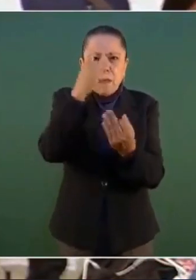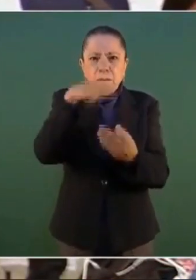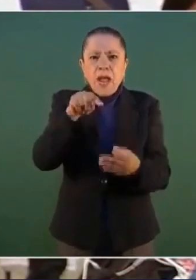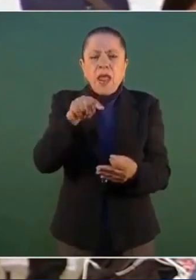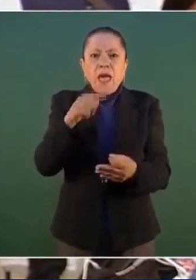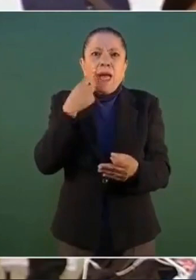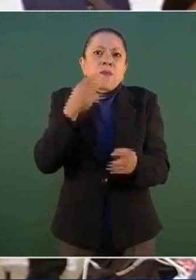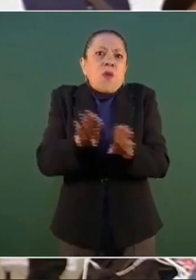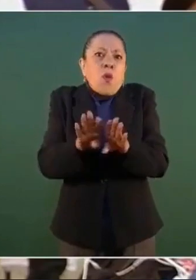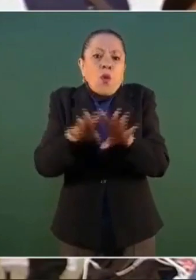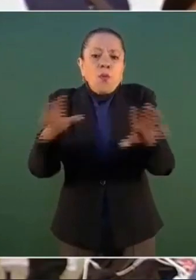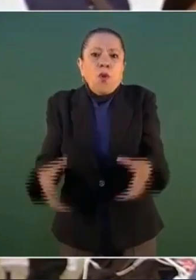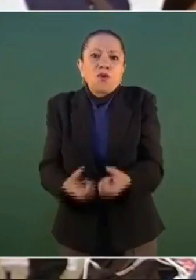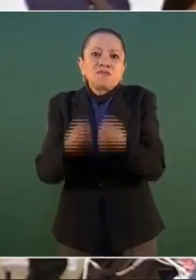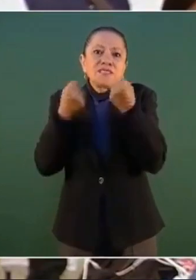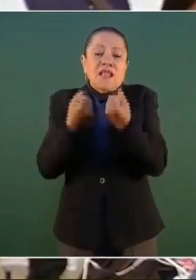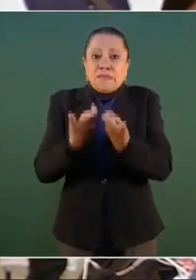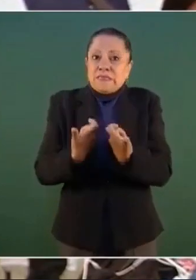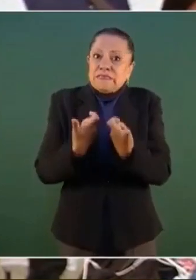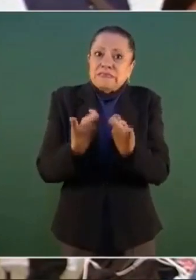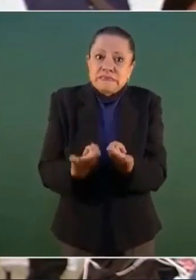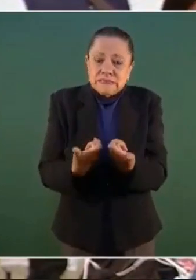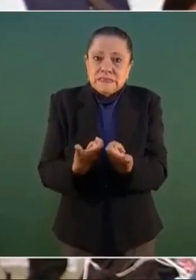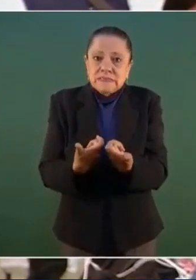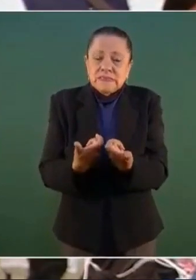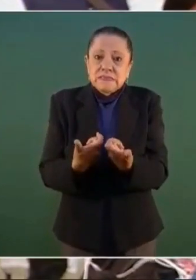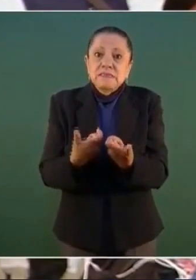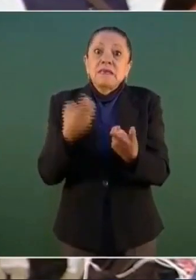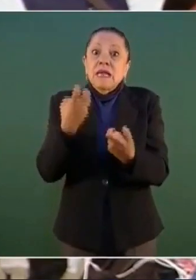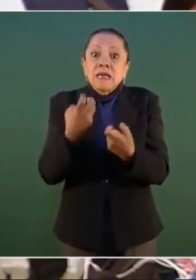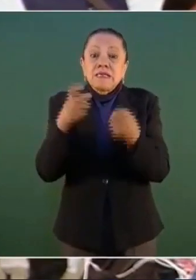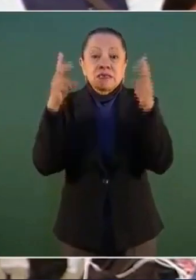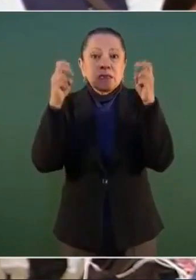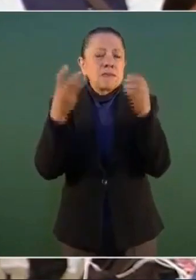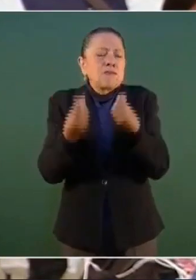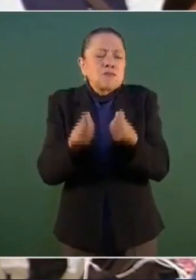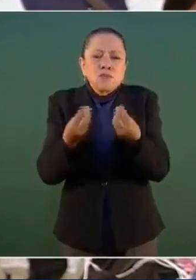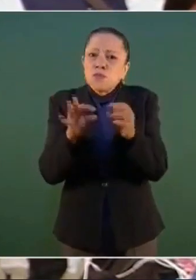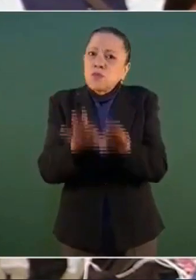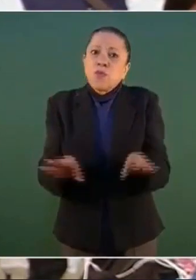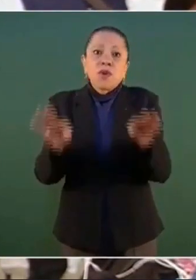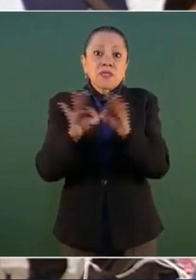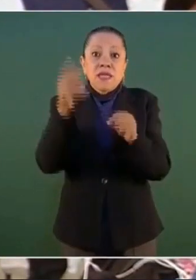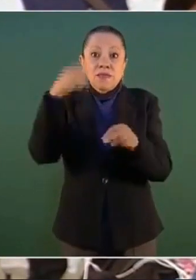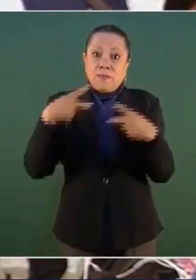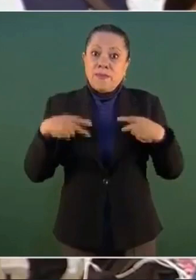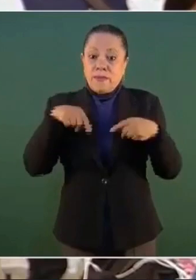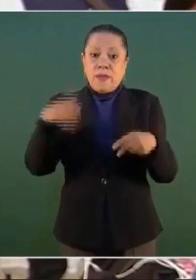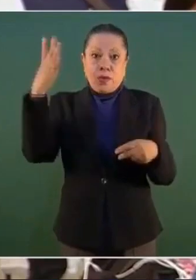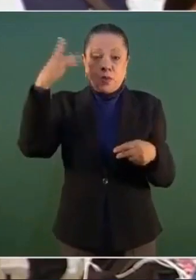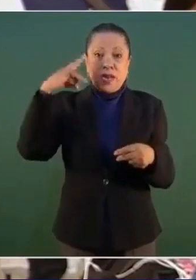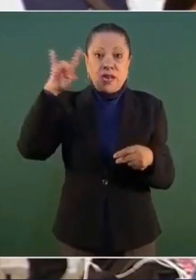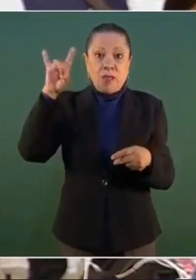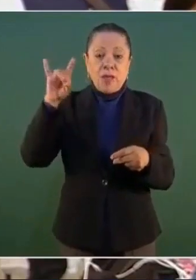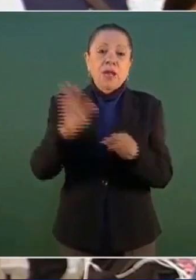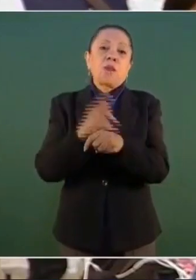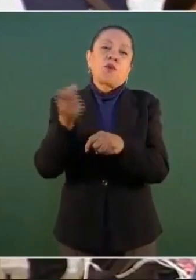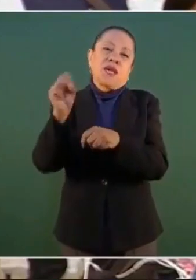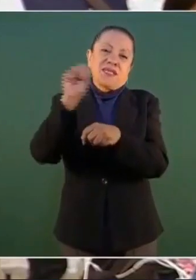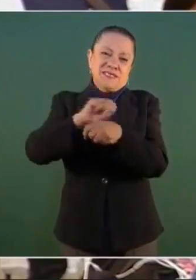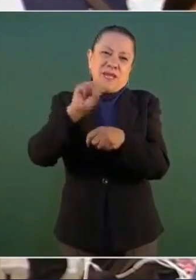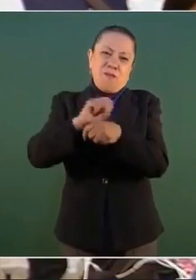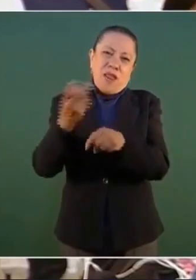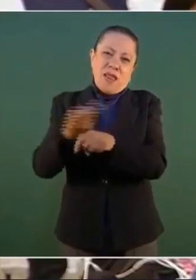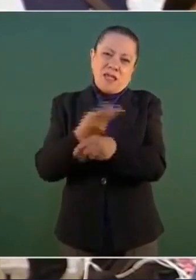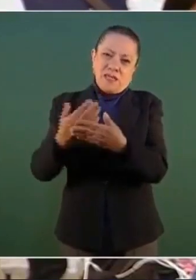rescate financiero. Este tema es de suma importancia para los cornavacenses, debido a que en semanas pasadas